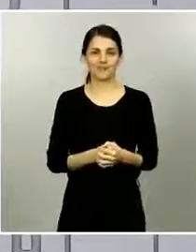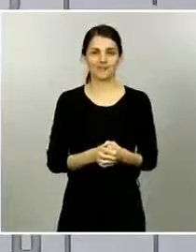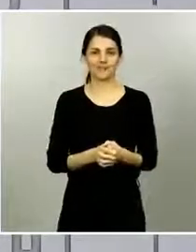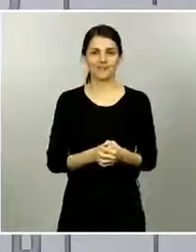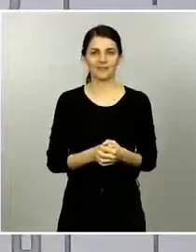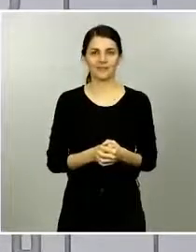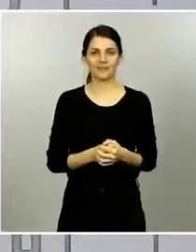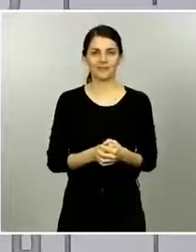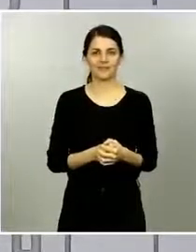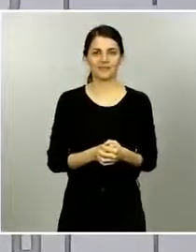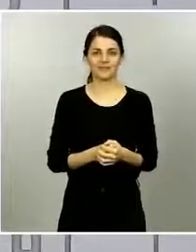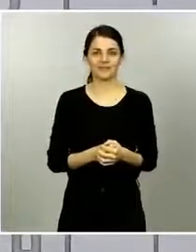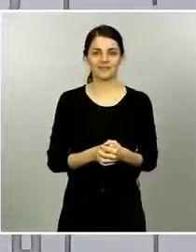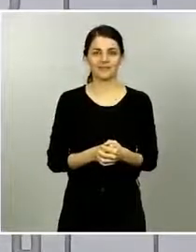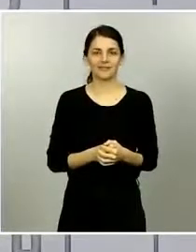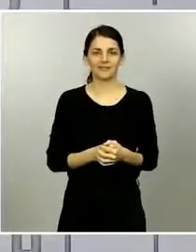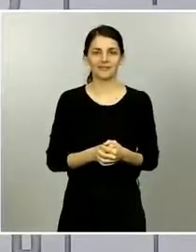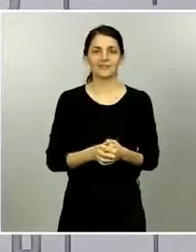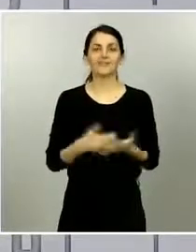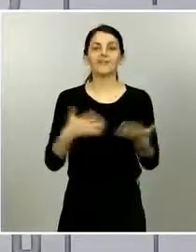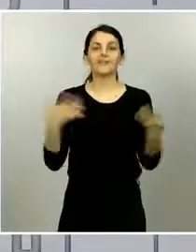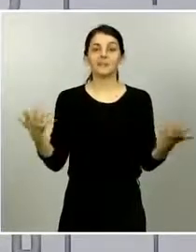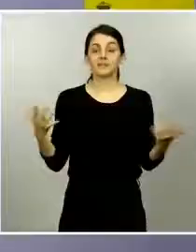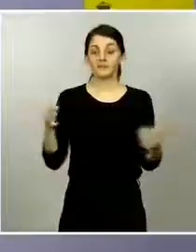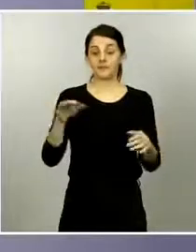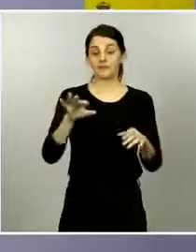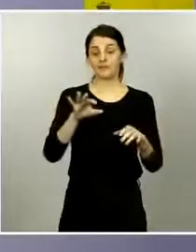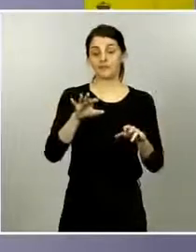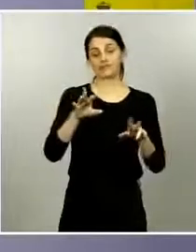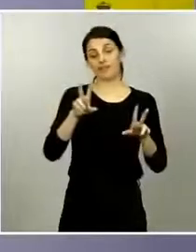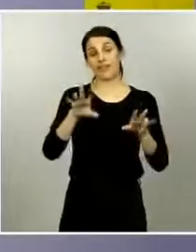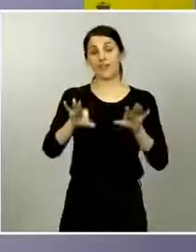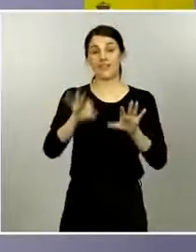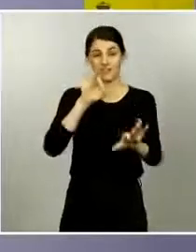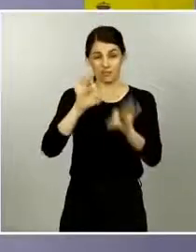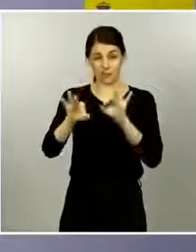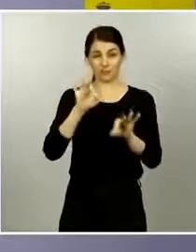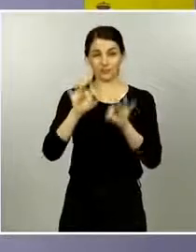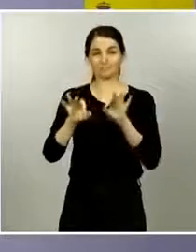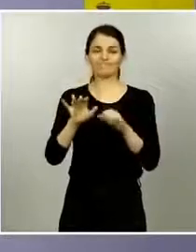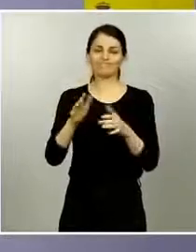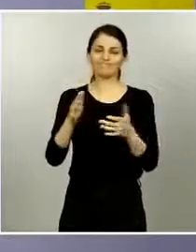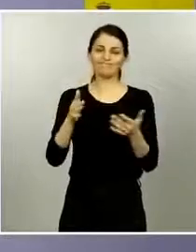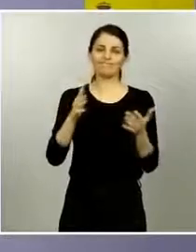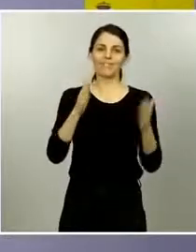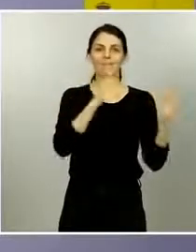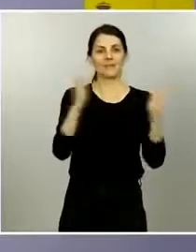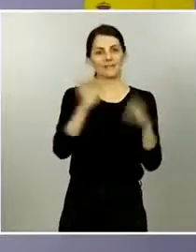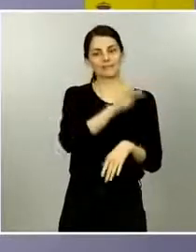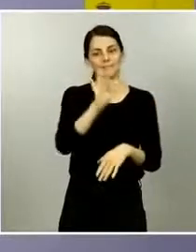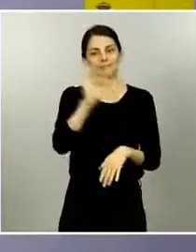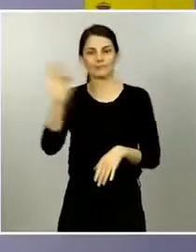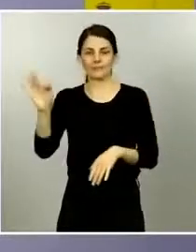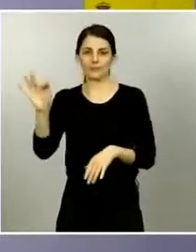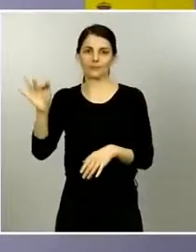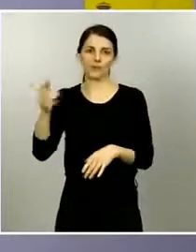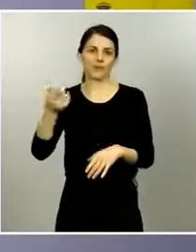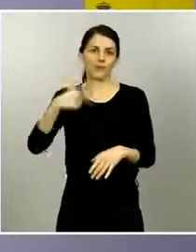como se está observando ahora por este sobreesforzo de notificación en cuanto a la toma de decisiones